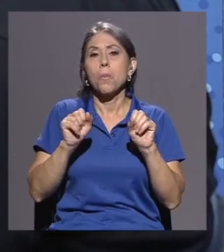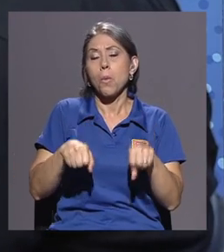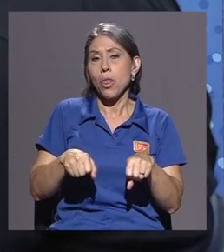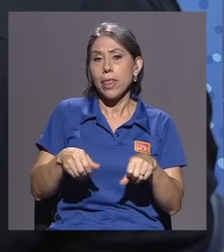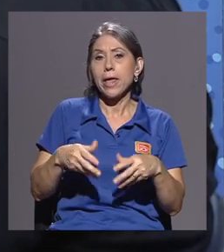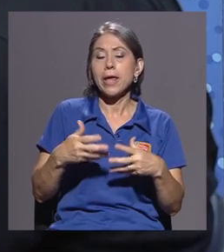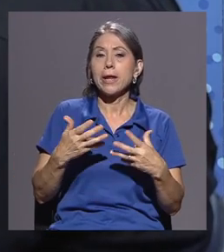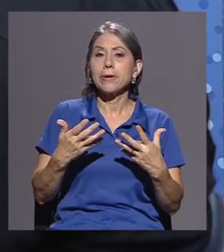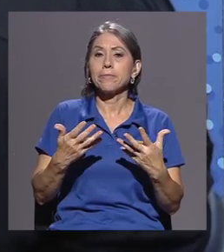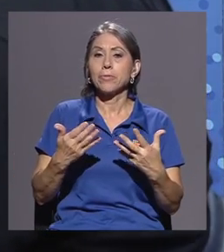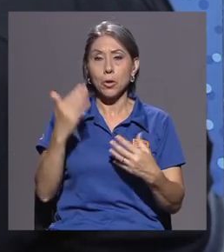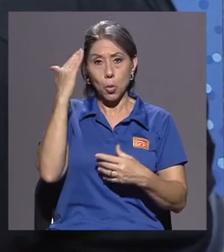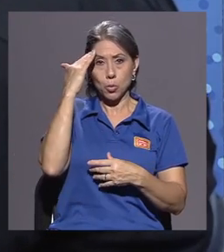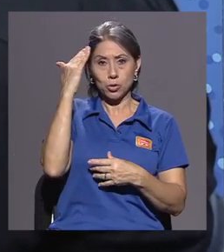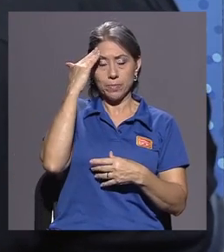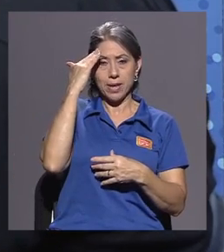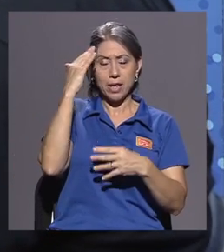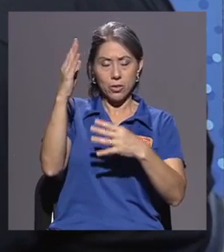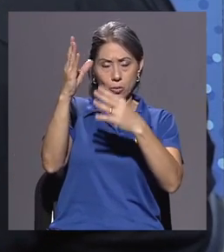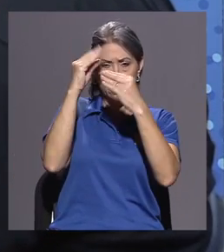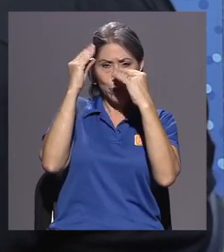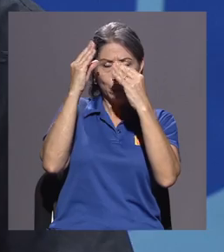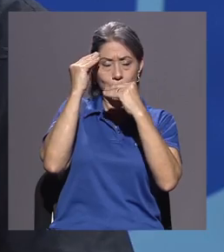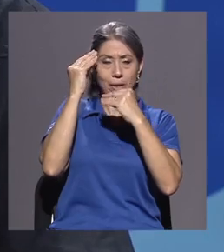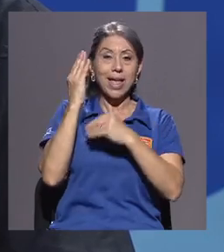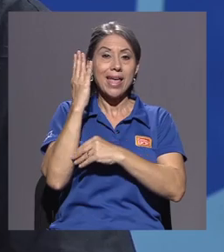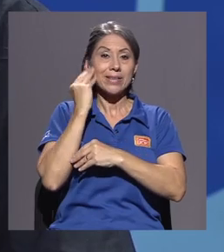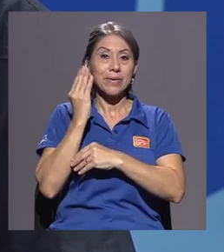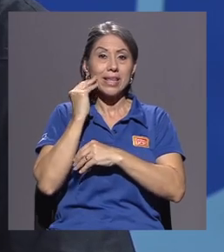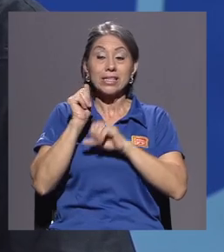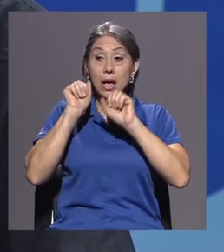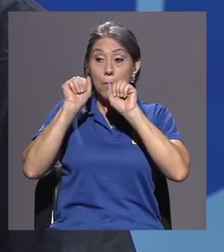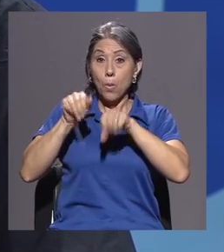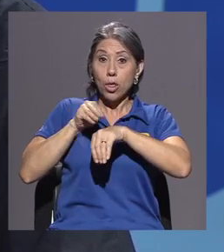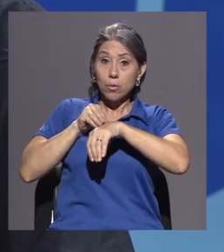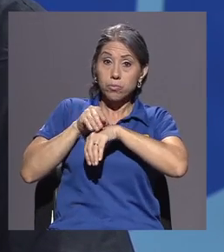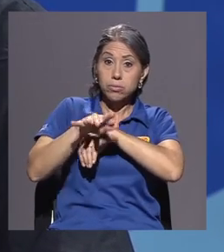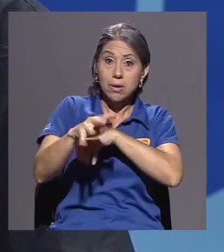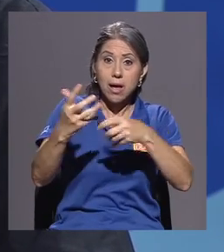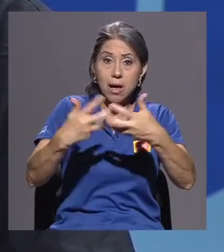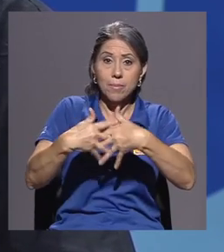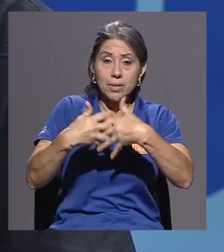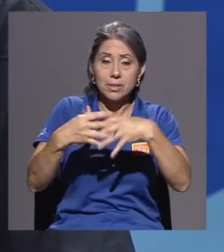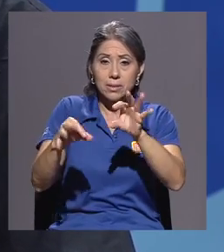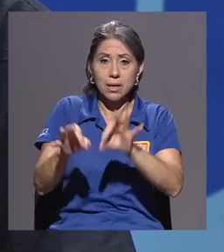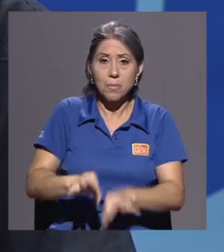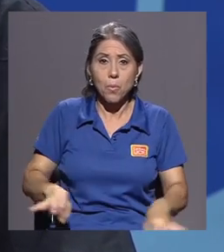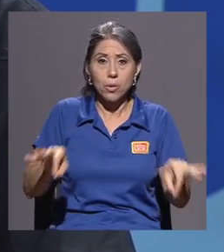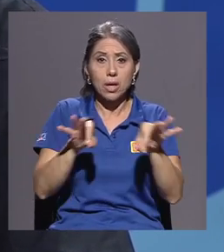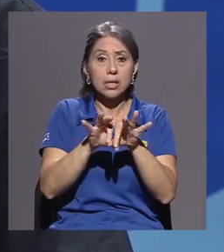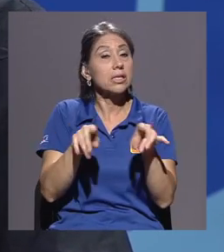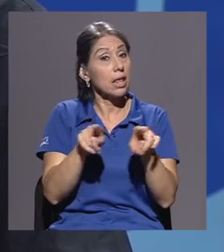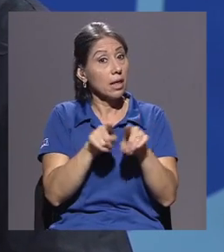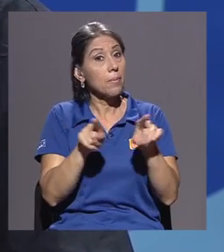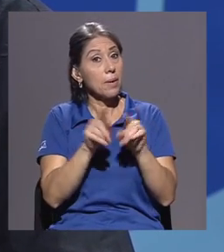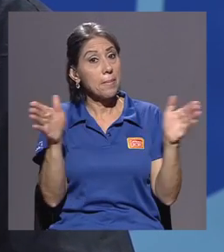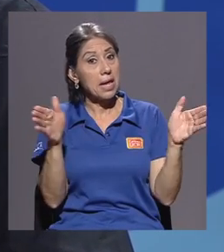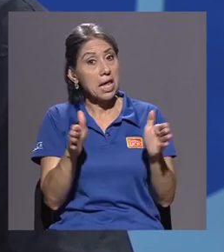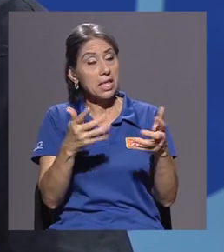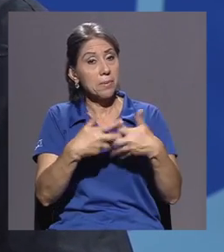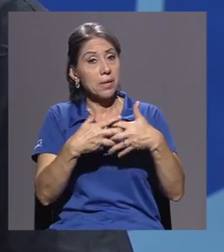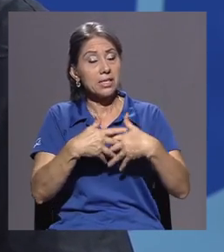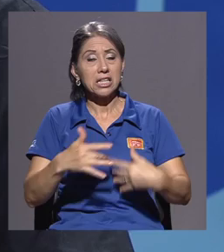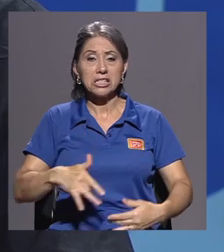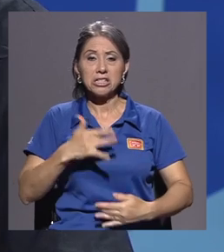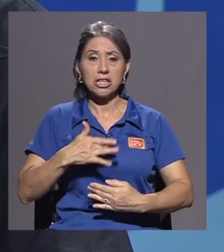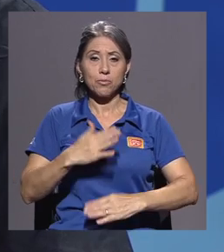nuestro conocimiento y experiencia a empresas tan importantes y también pequeñas empresas, nos llena